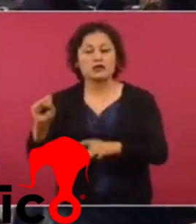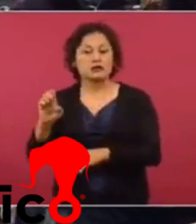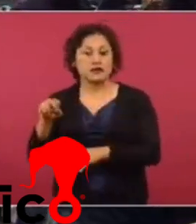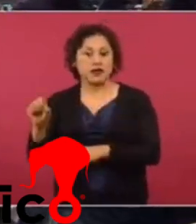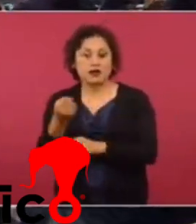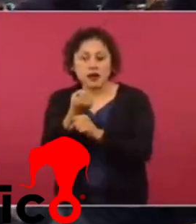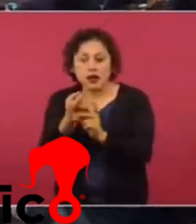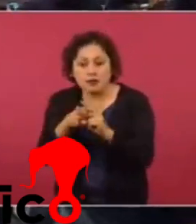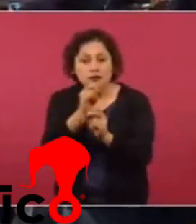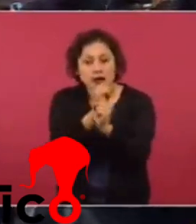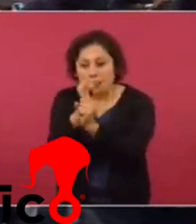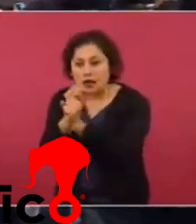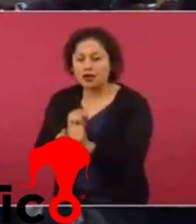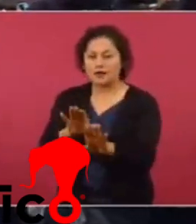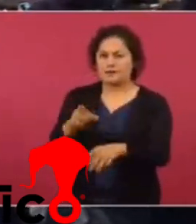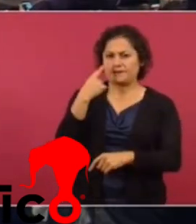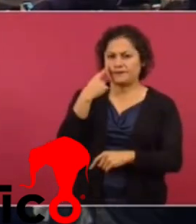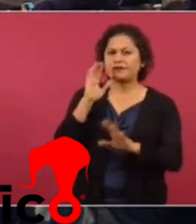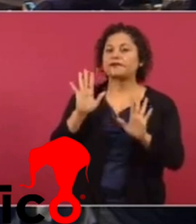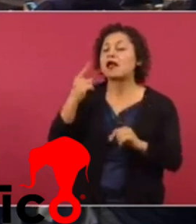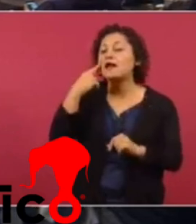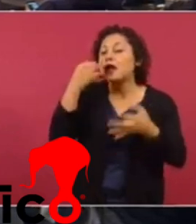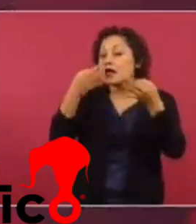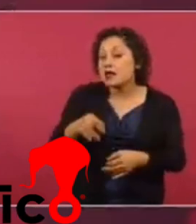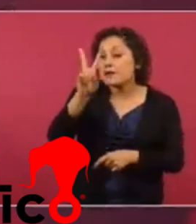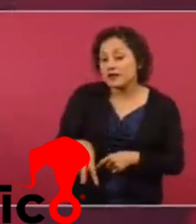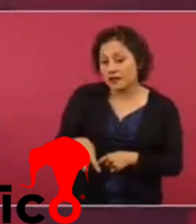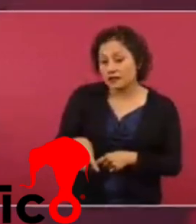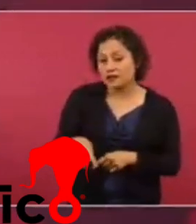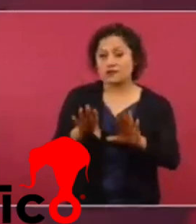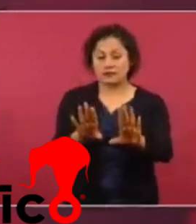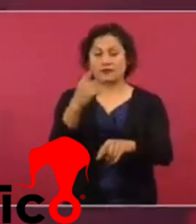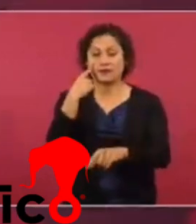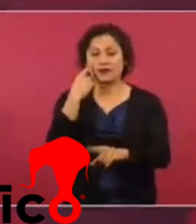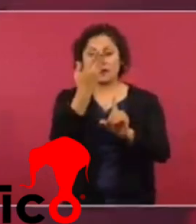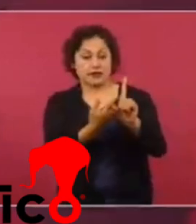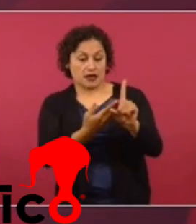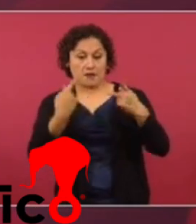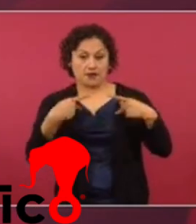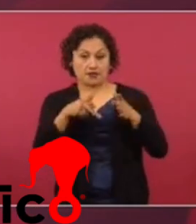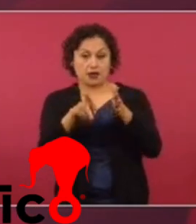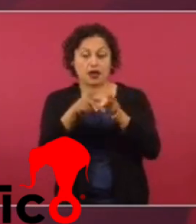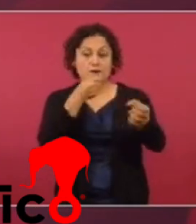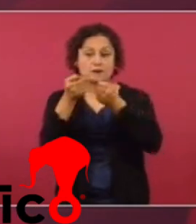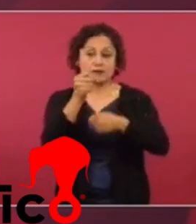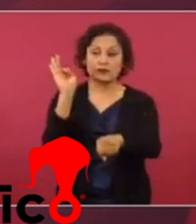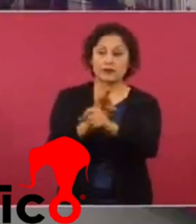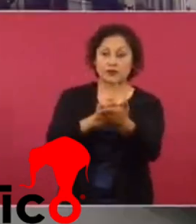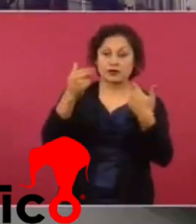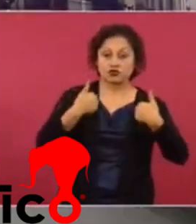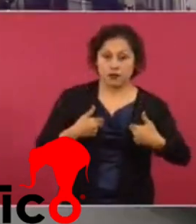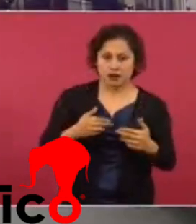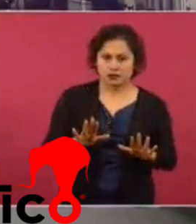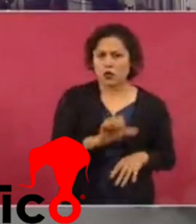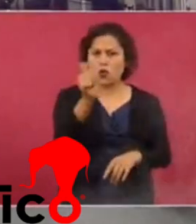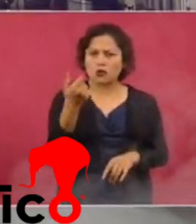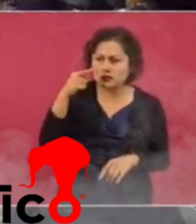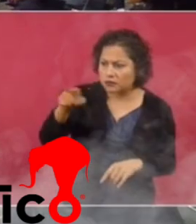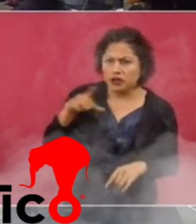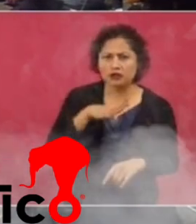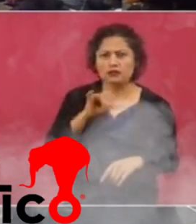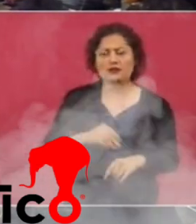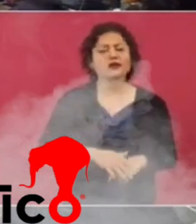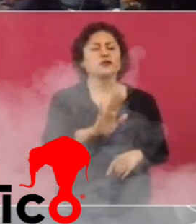para saber cuáles... que verlo, hay que ver la veracidad. Porque a este periodista, defensor de derechos humanos, aquí, un compañero, a si no, no está aquí ahorita. Pero,